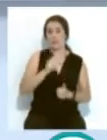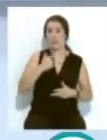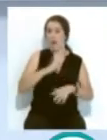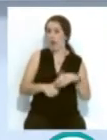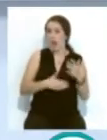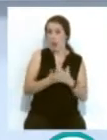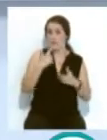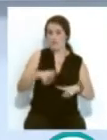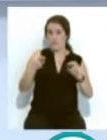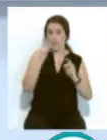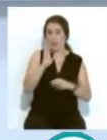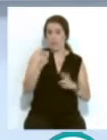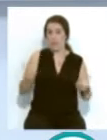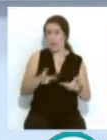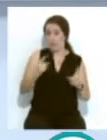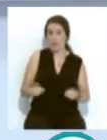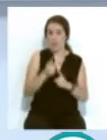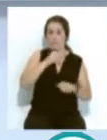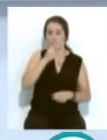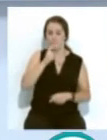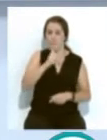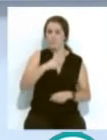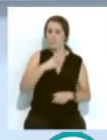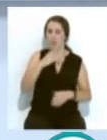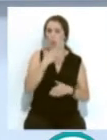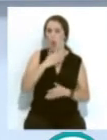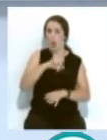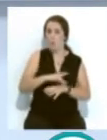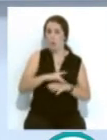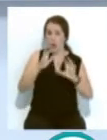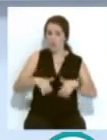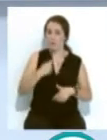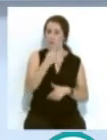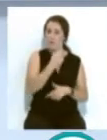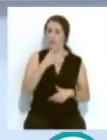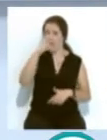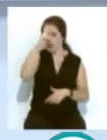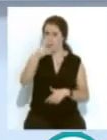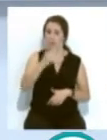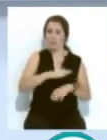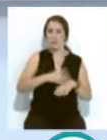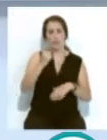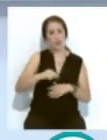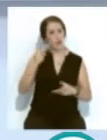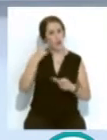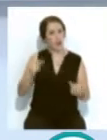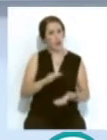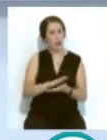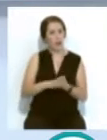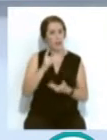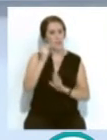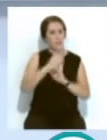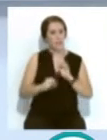finalizado el estado de alarma. La advertencia que ha lanzado el Colegio de Médicos de Cádiz llama a la responsabilidad... ...y a no relajar las medidas de